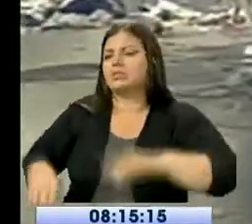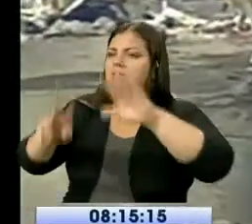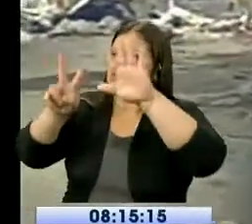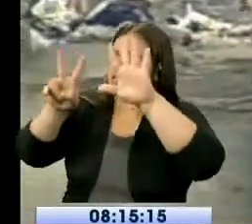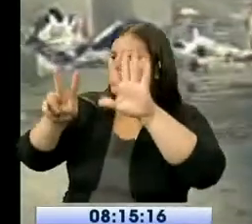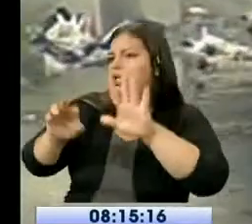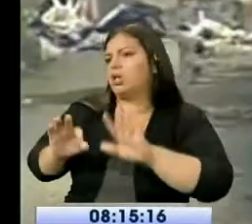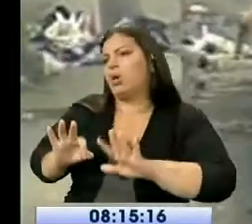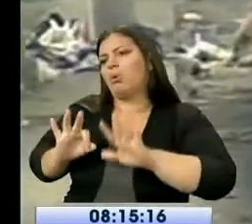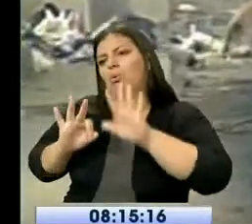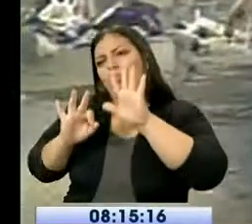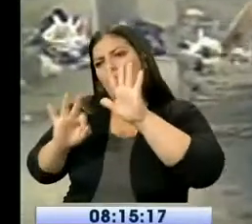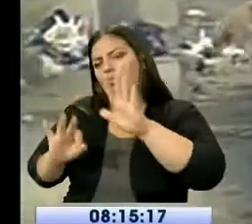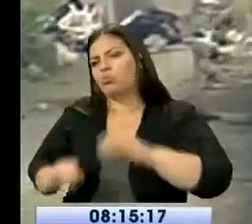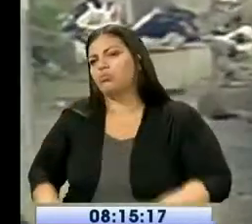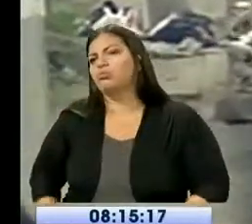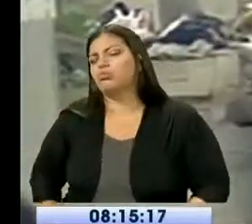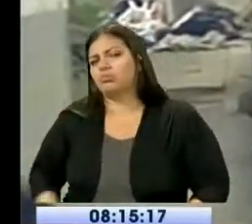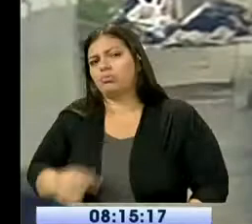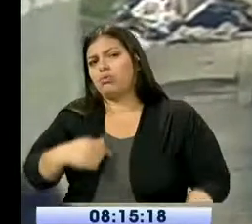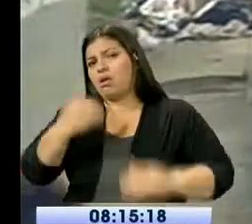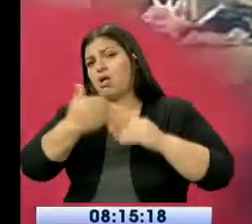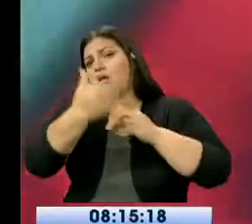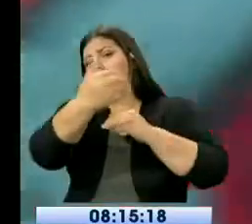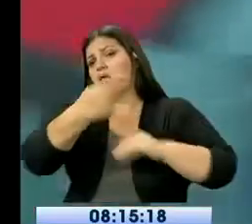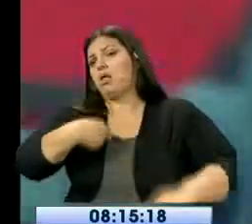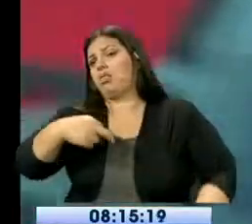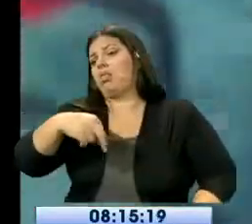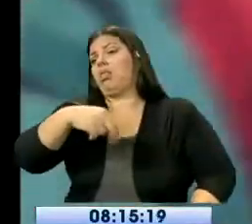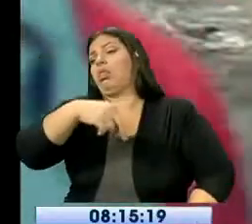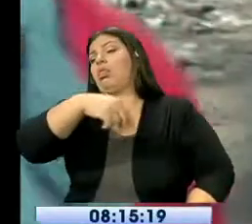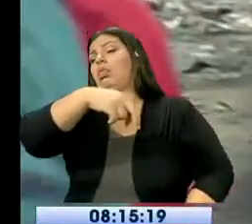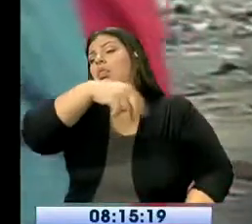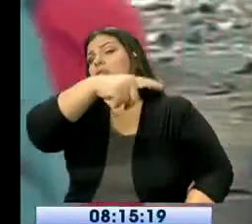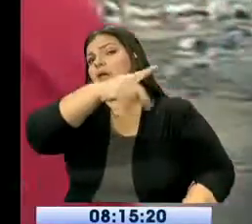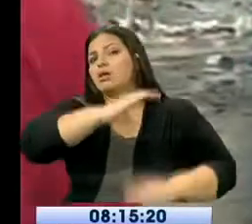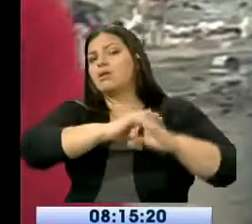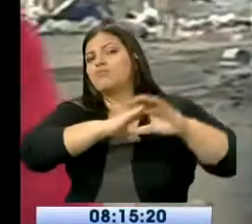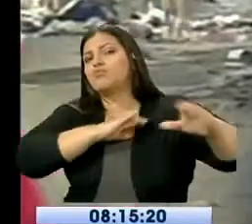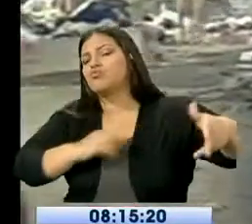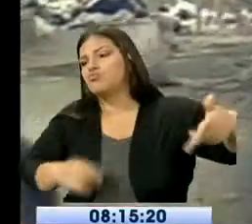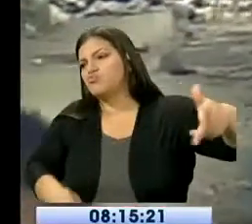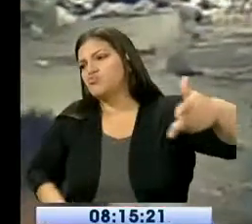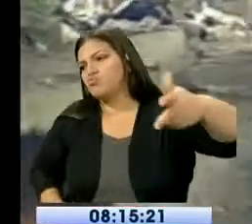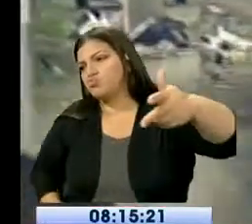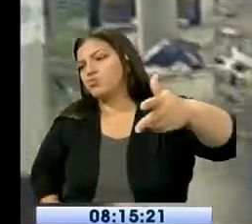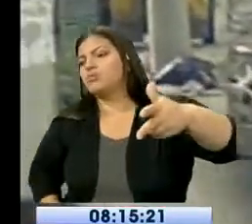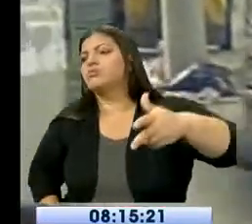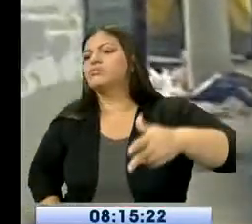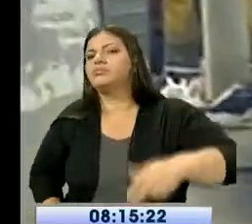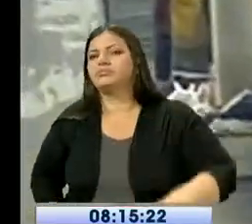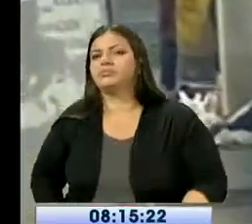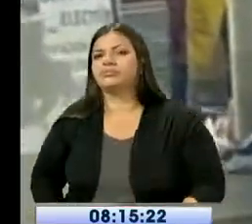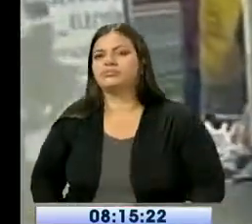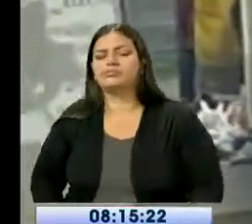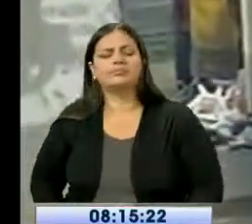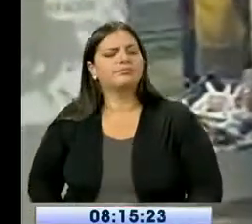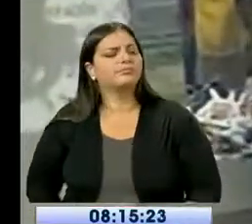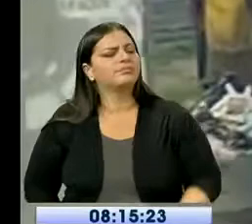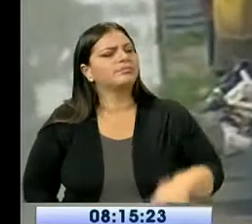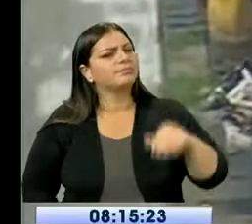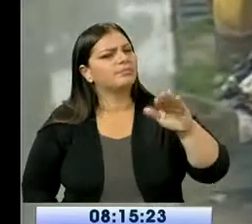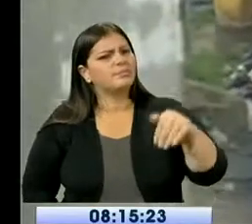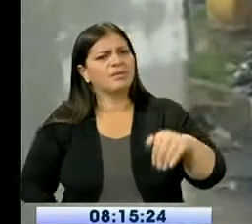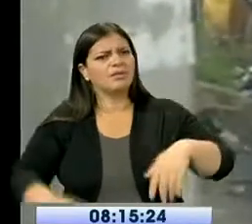Una consulta. No ha llovido en estos últimos días, pero hay agua emposada en la calle. ¿Qué tiempo lleva ya aquí el líquido? Uy, ya tiene algunos